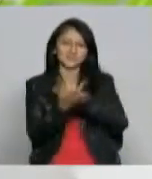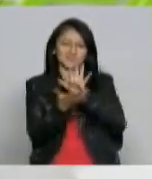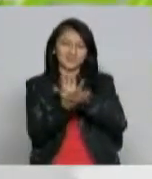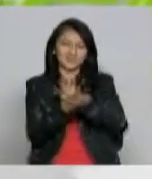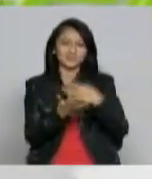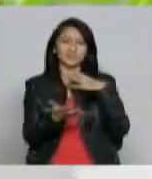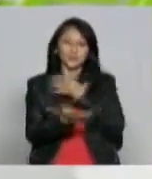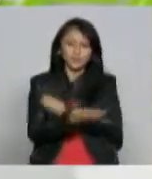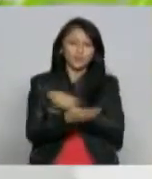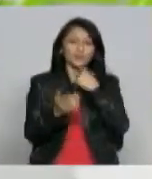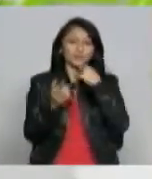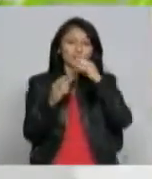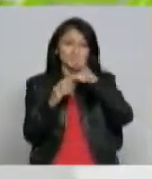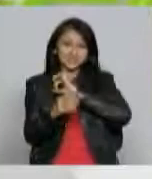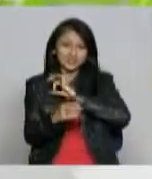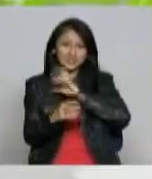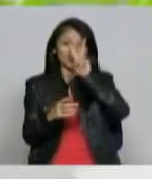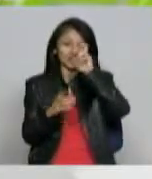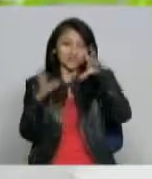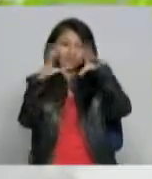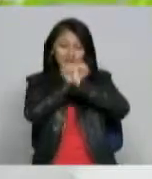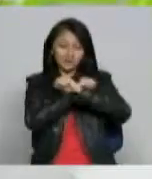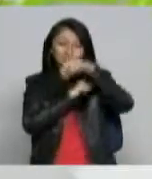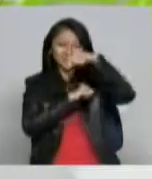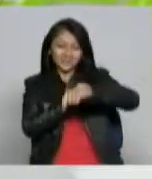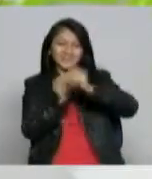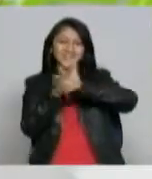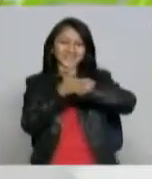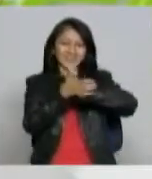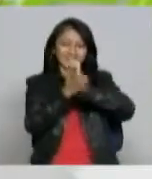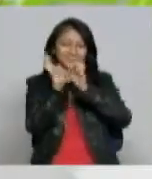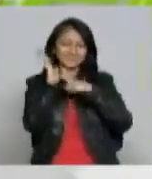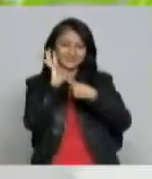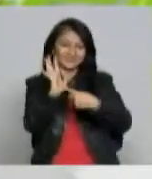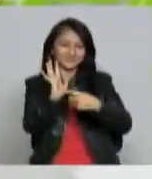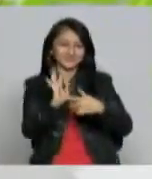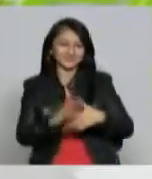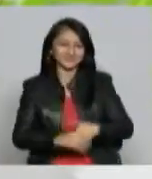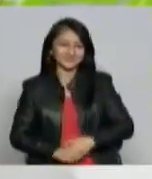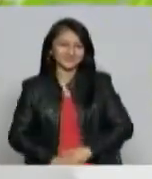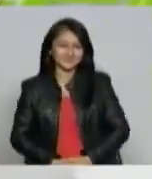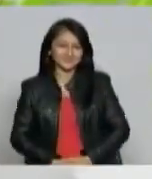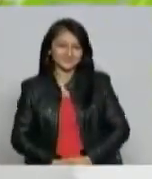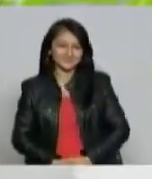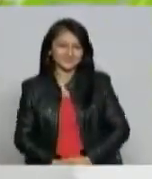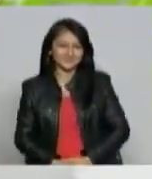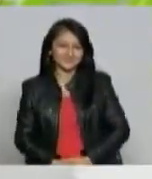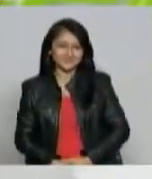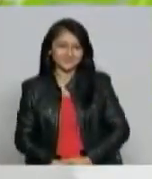Telecafé TV sábado 7 de la noche por este su canal regional Telecafé para